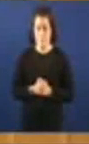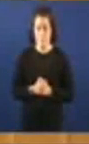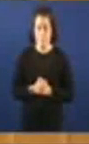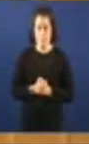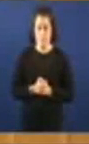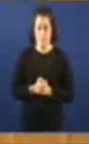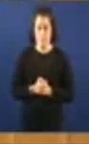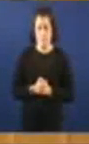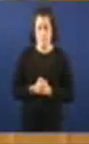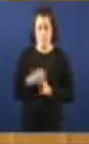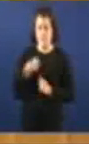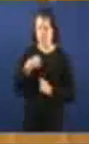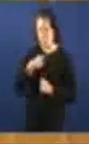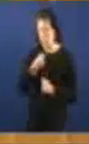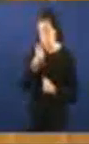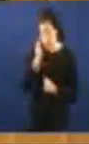É que me distraen